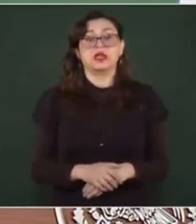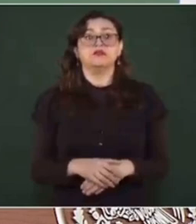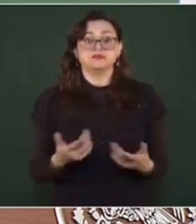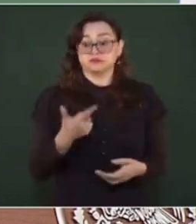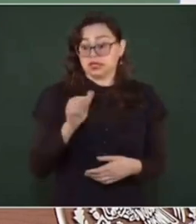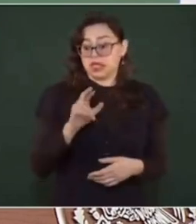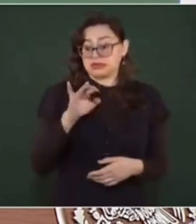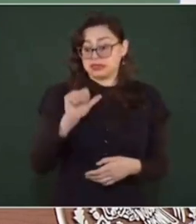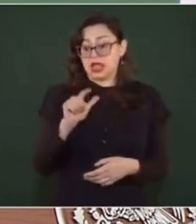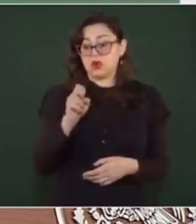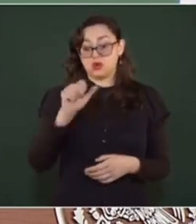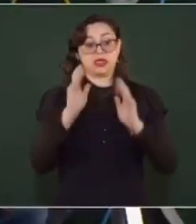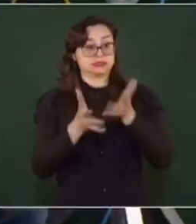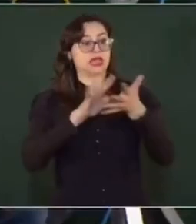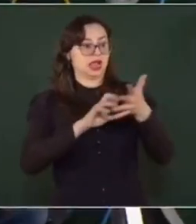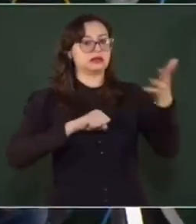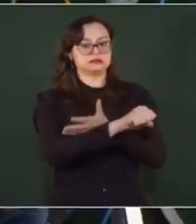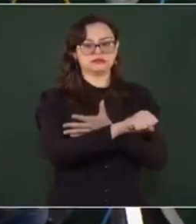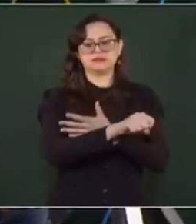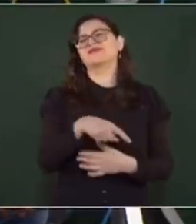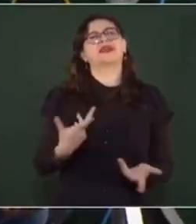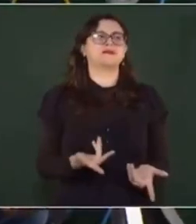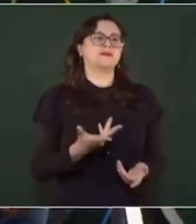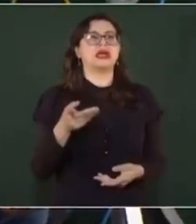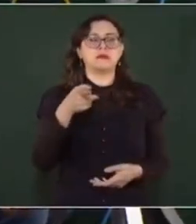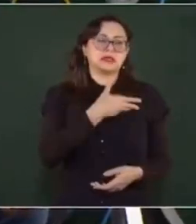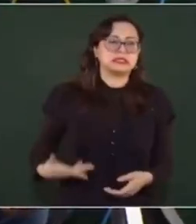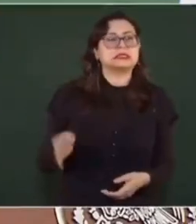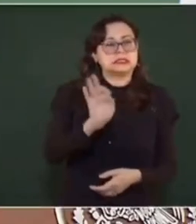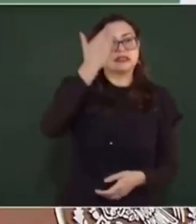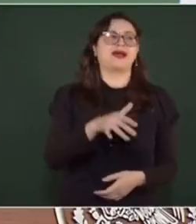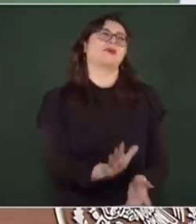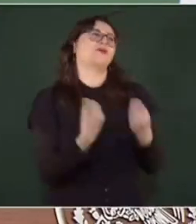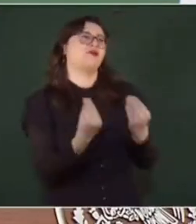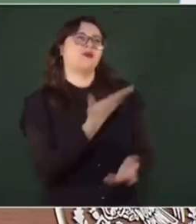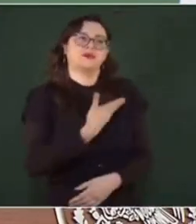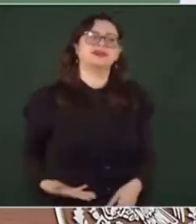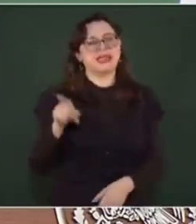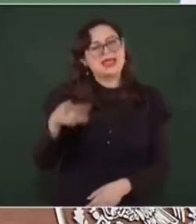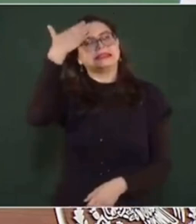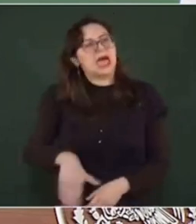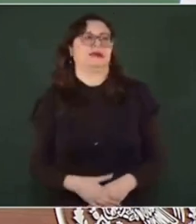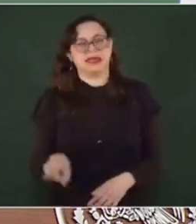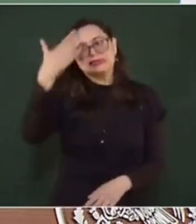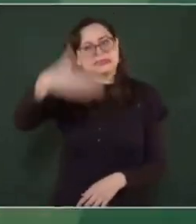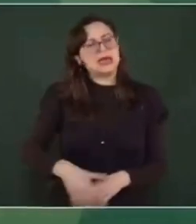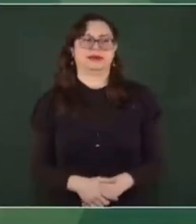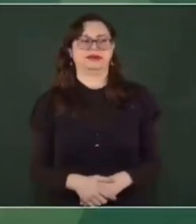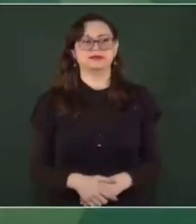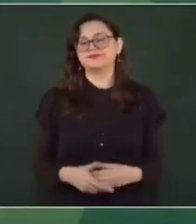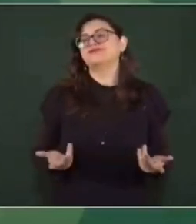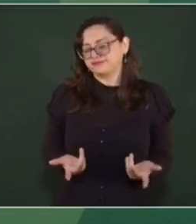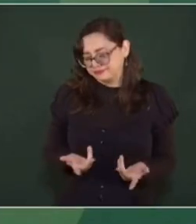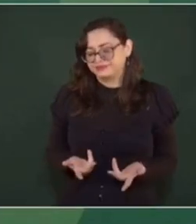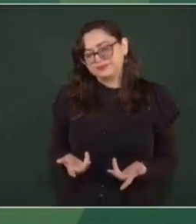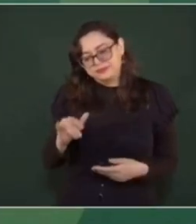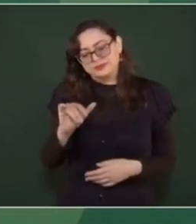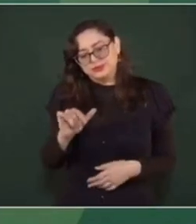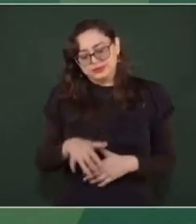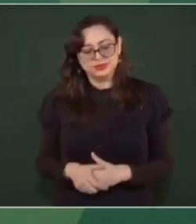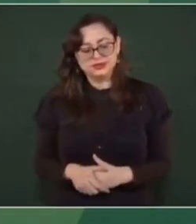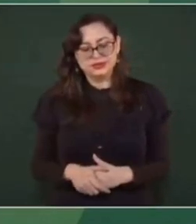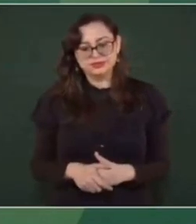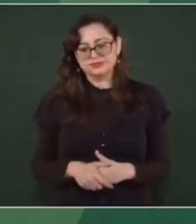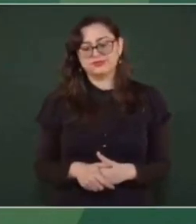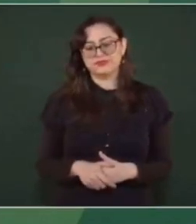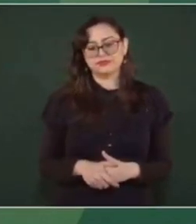sabía, lo que se Seguramente sabía, presidente. No se puede advertir que no sabía. Yo soy más